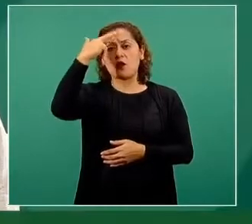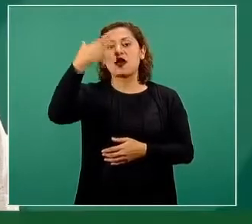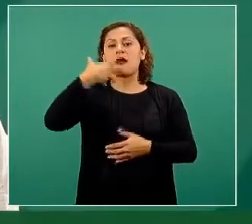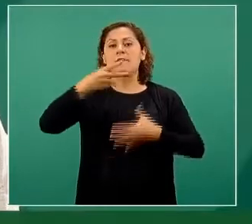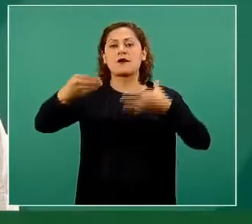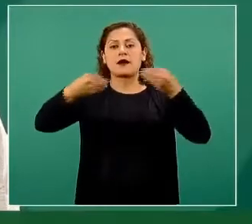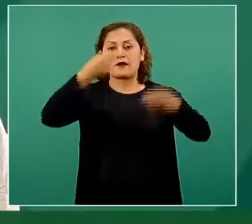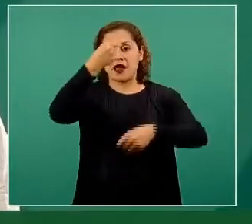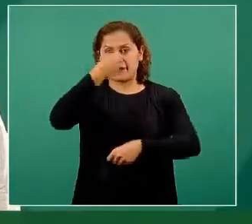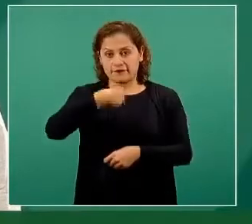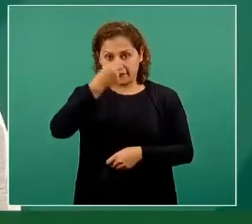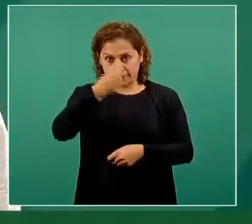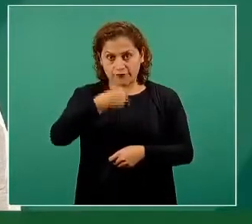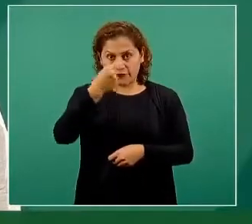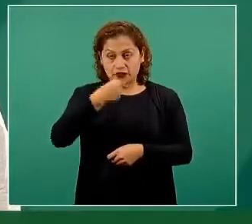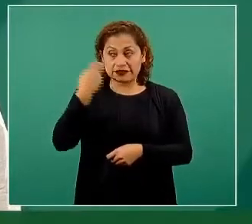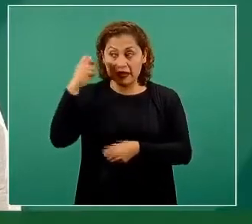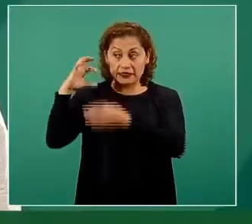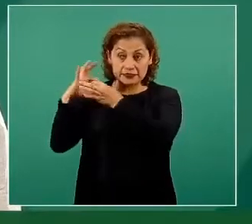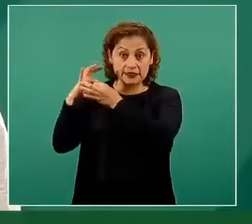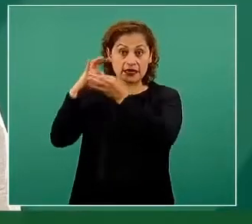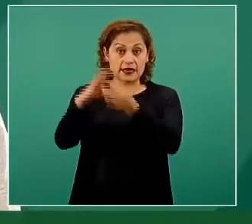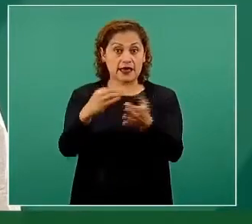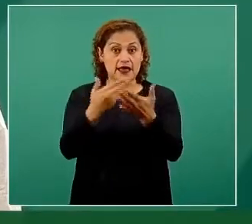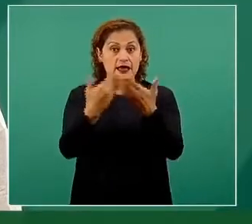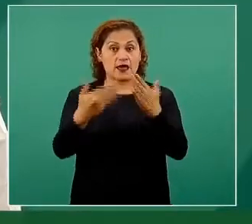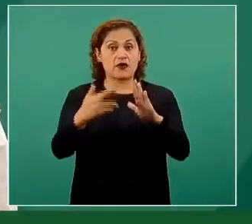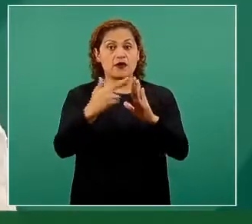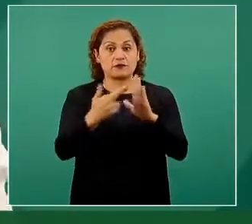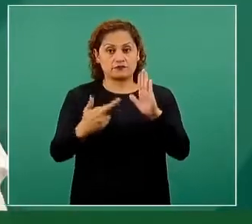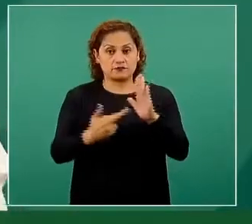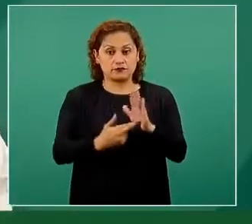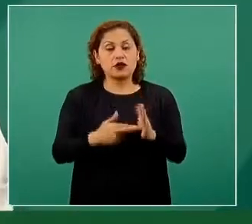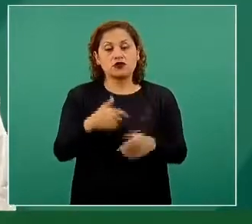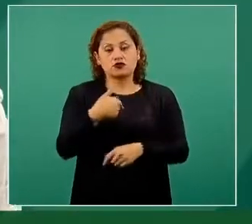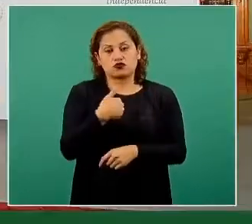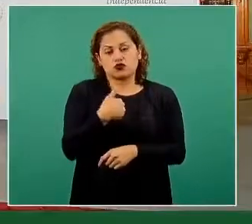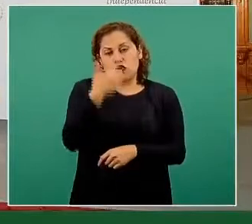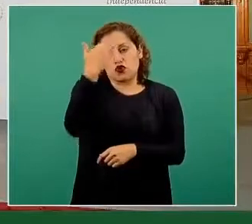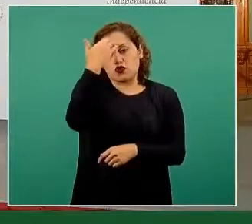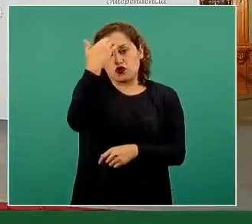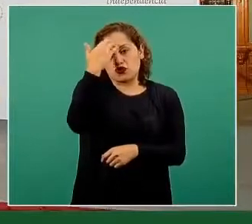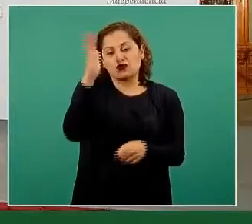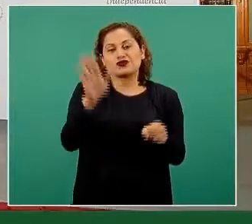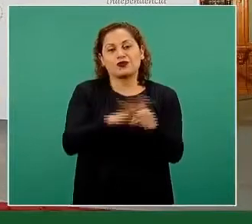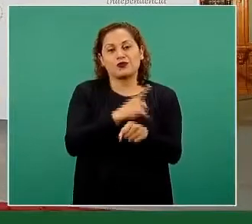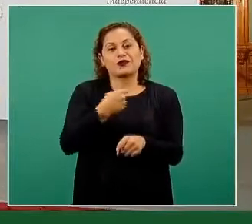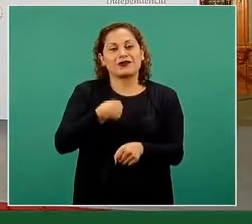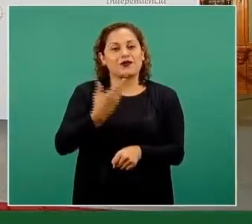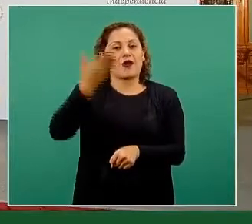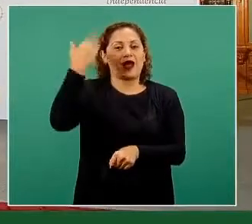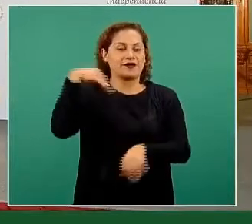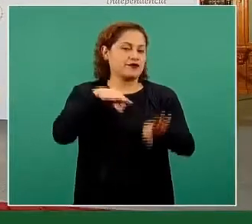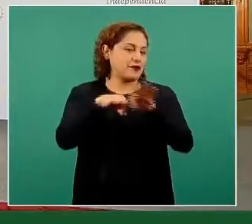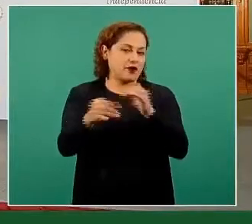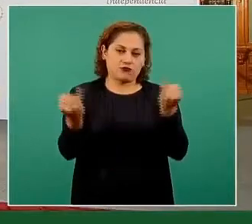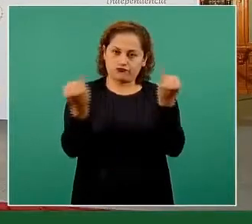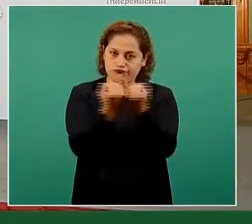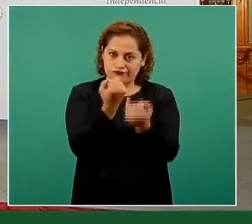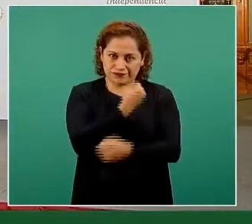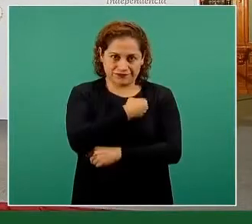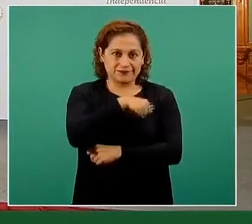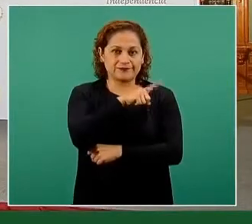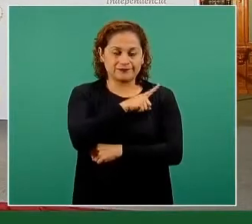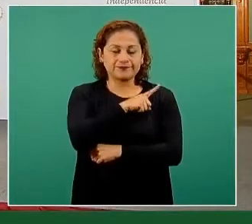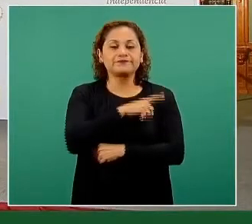haber tenido la oportunidad de trabajar en ese momento en el campo de la epidemiología, conozco esa regla cuando la establecimos. Y se trataba de